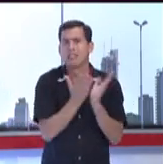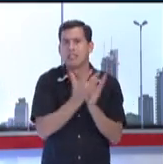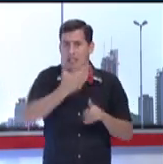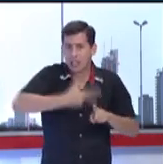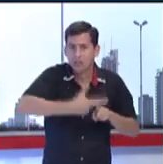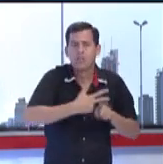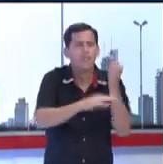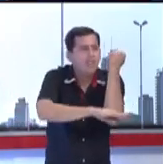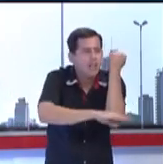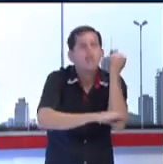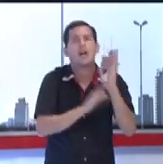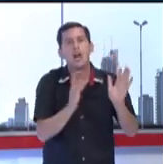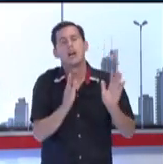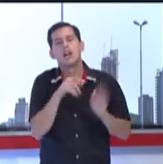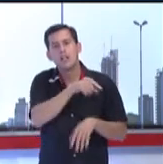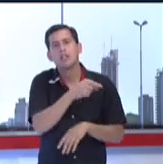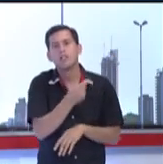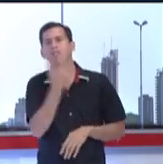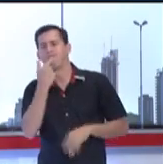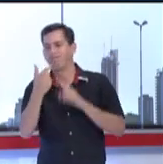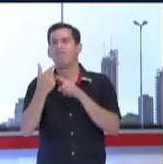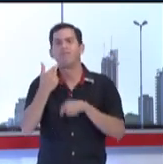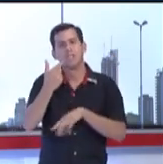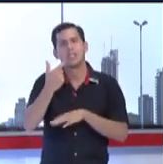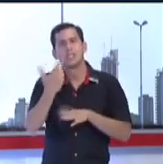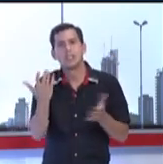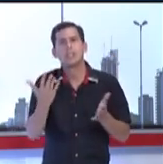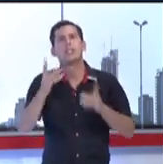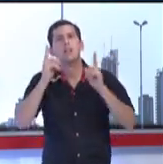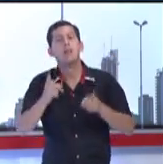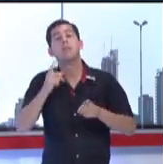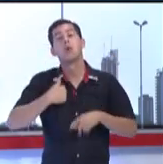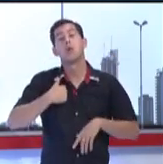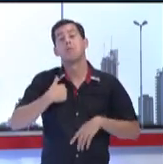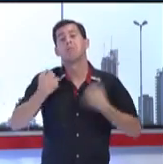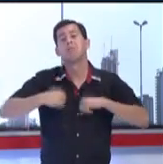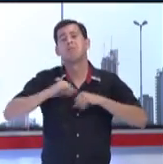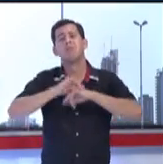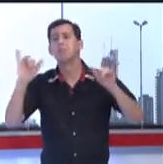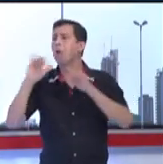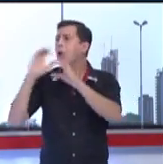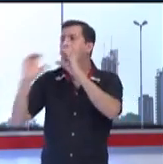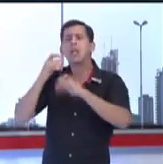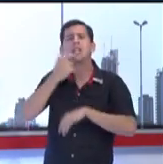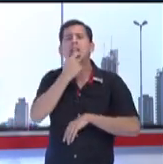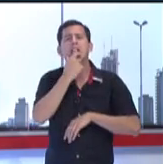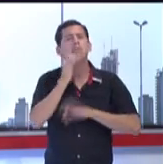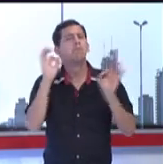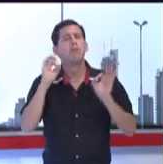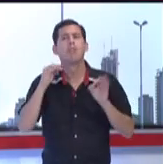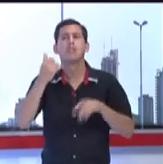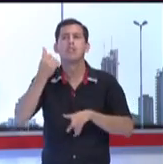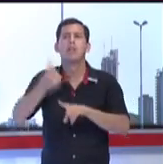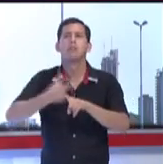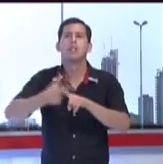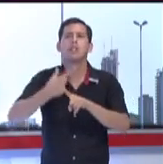adquirimos lo básico y dejamos de practicar, dejamos de hacer, pero por supuesto que a los seis